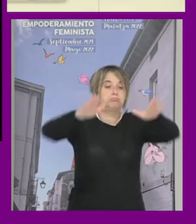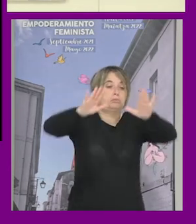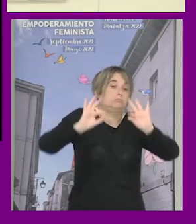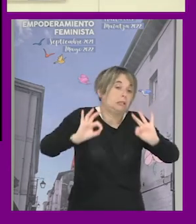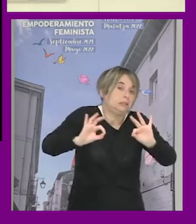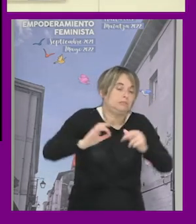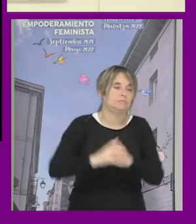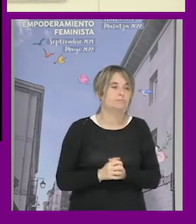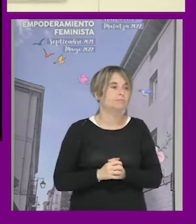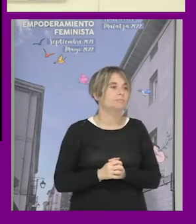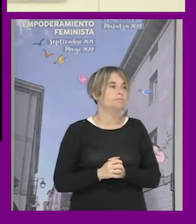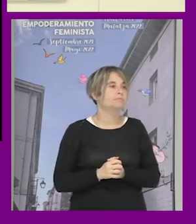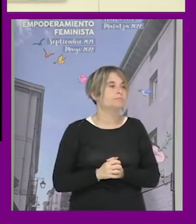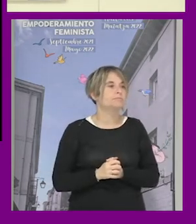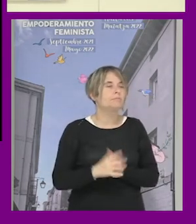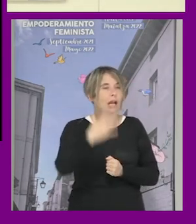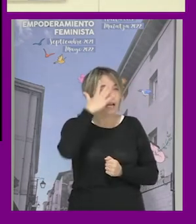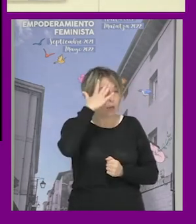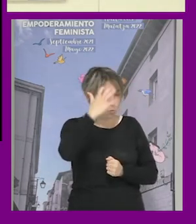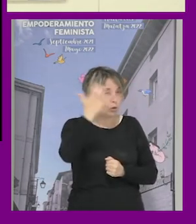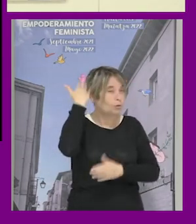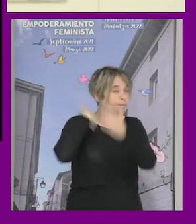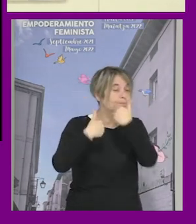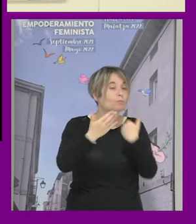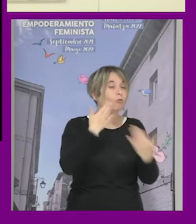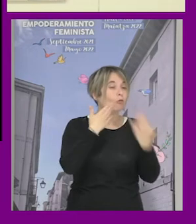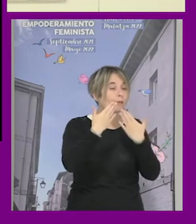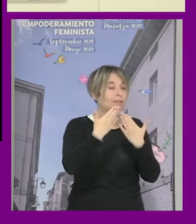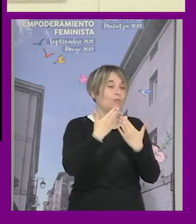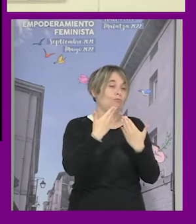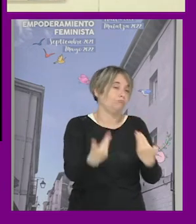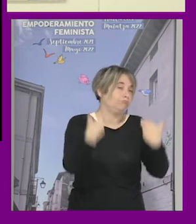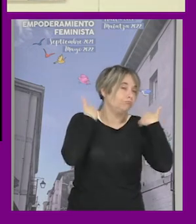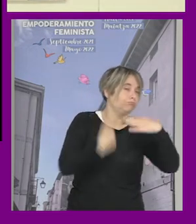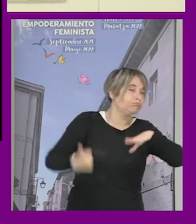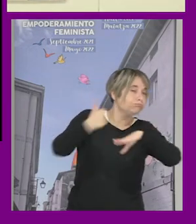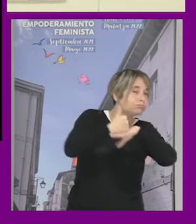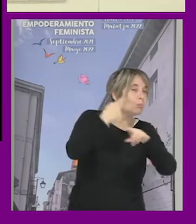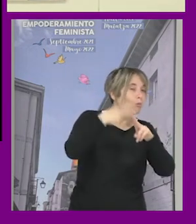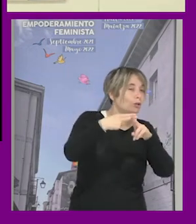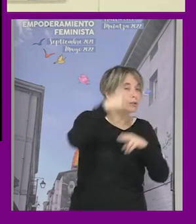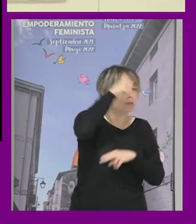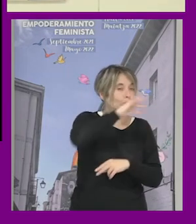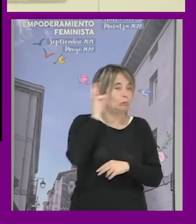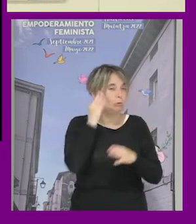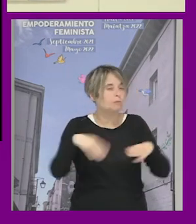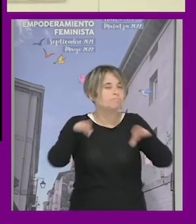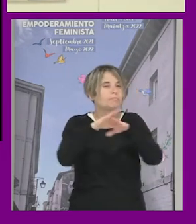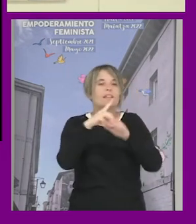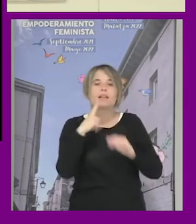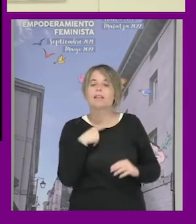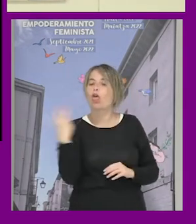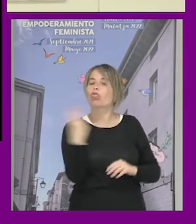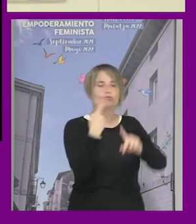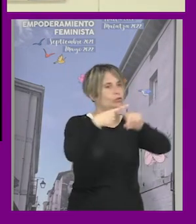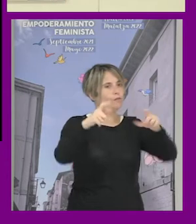están recuerdo una conversación con la responsable de políticas de igualdad mujer hombre que me decía es que son dos cosas